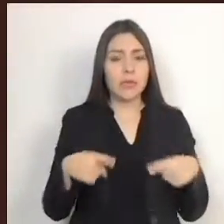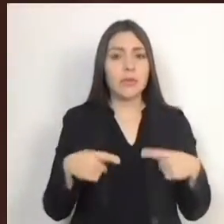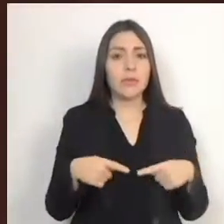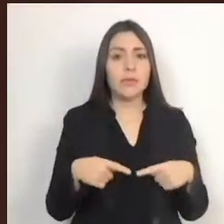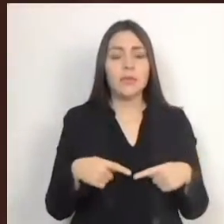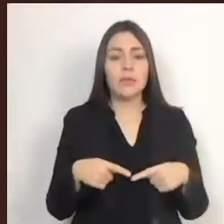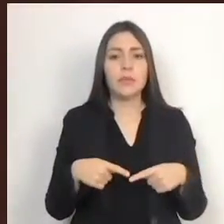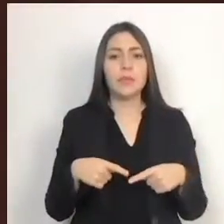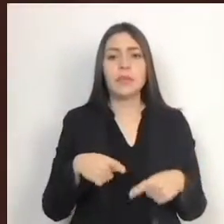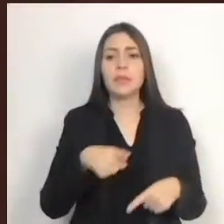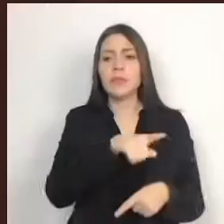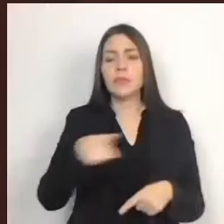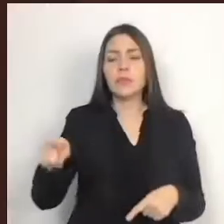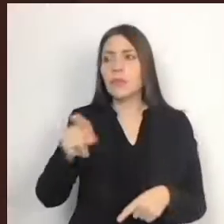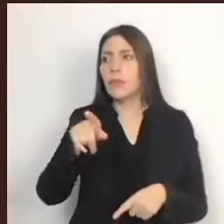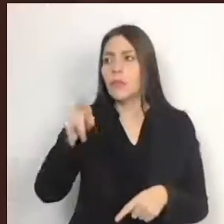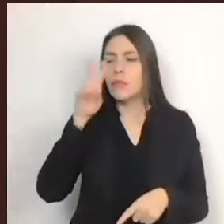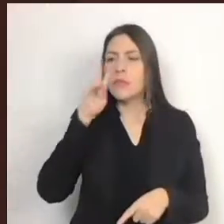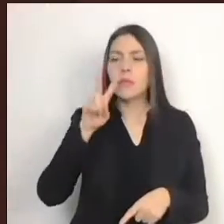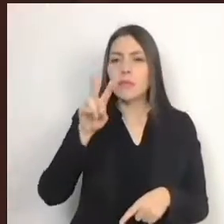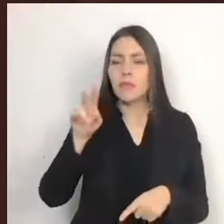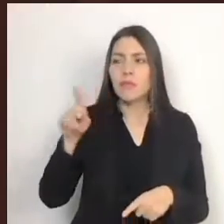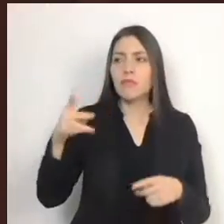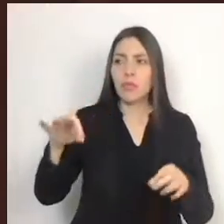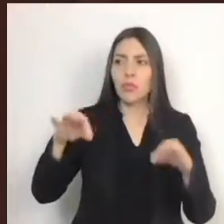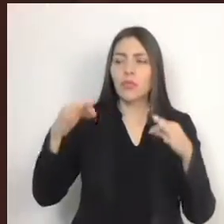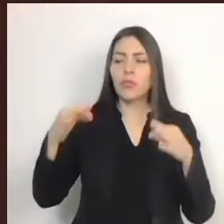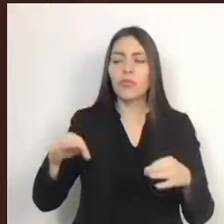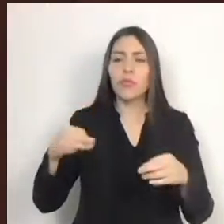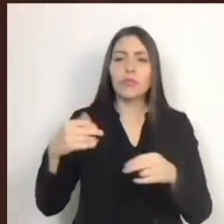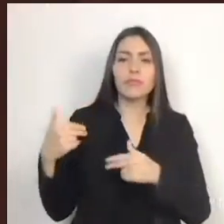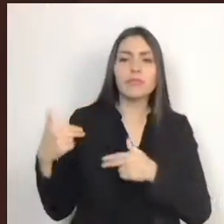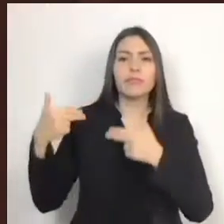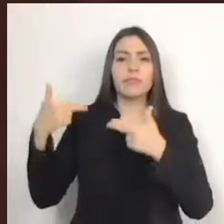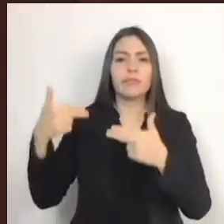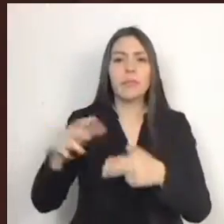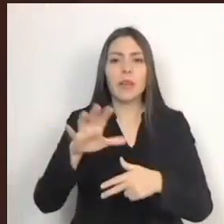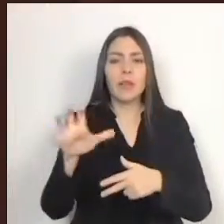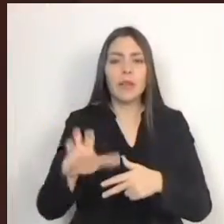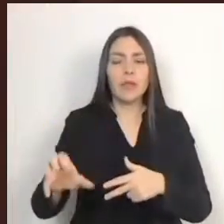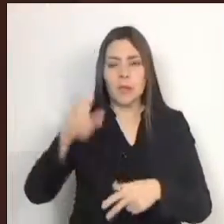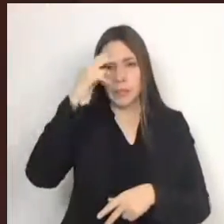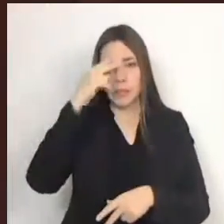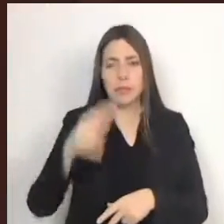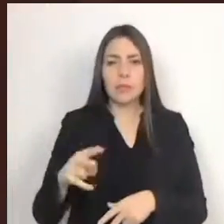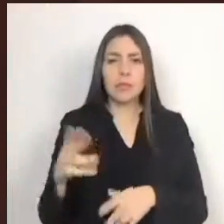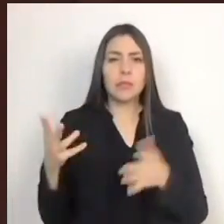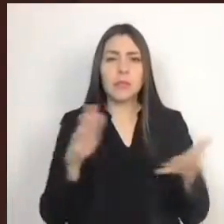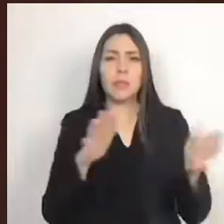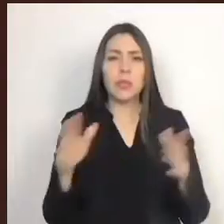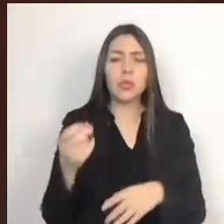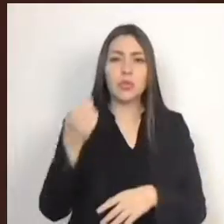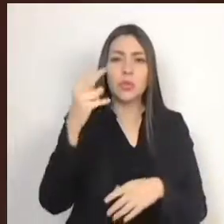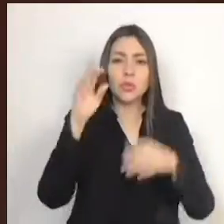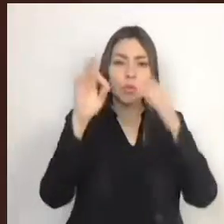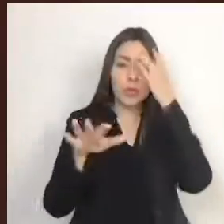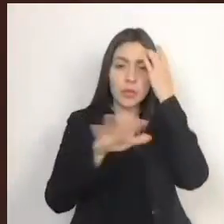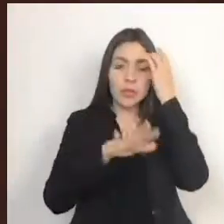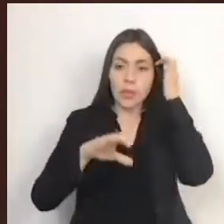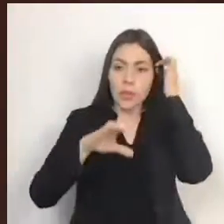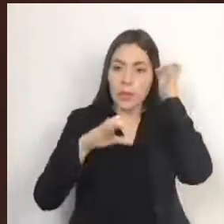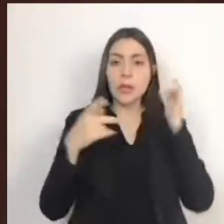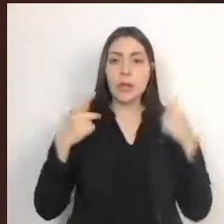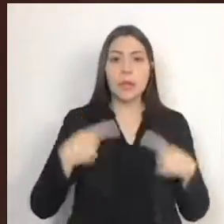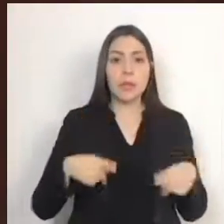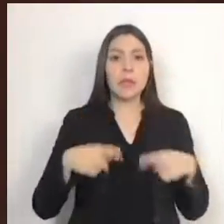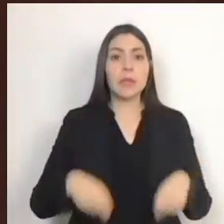autorreconoce como afromexicana o afrodescendiente, de la cual aproximadamente el 2 por ciento de dicha población se encuentra en el